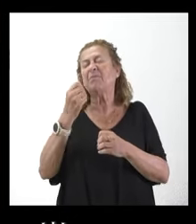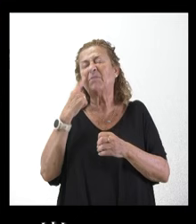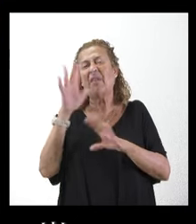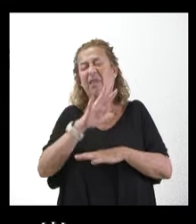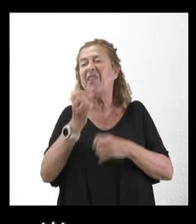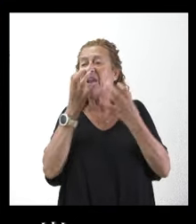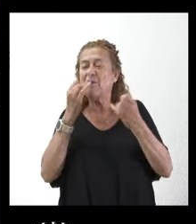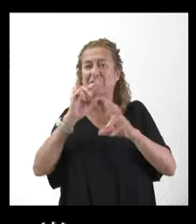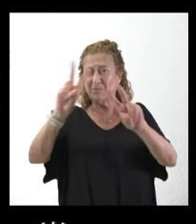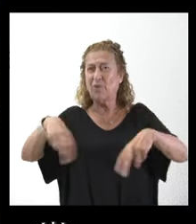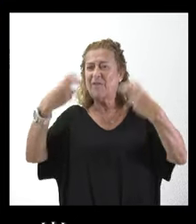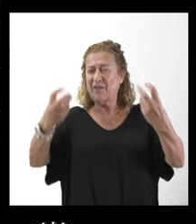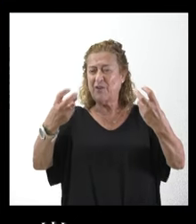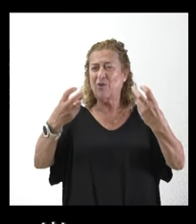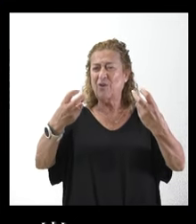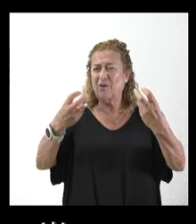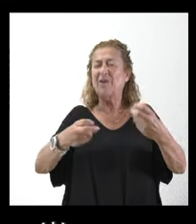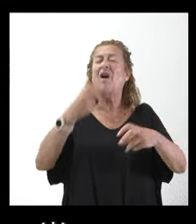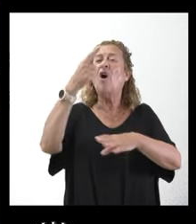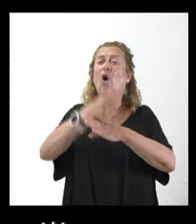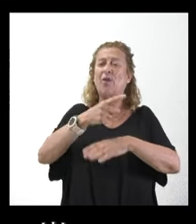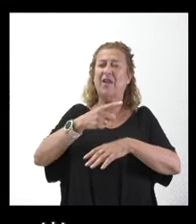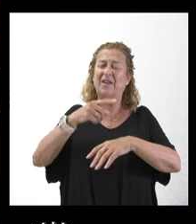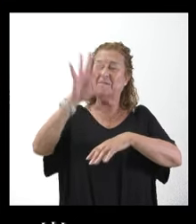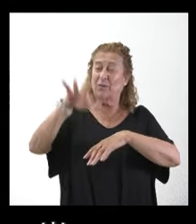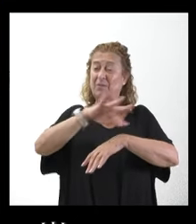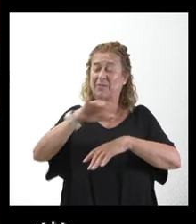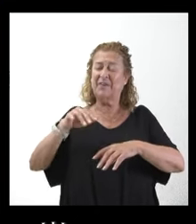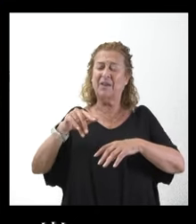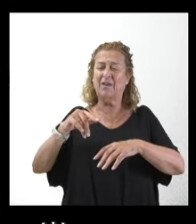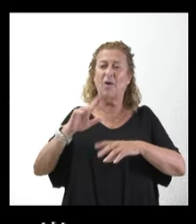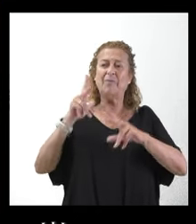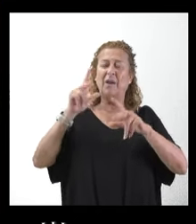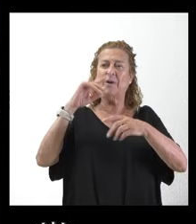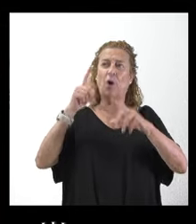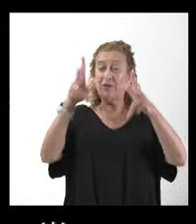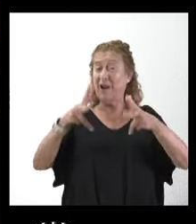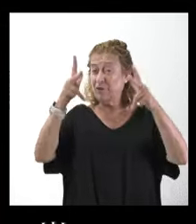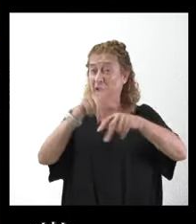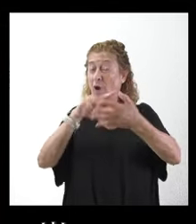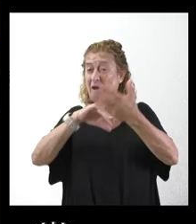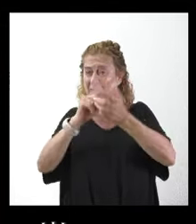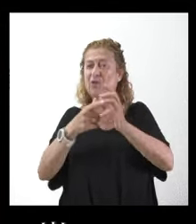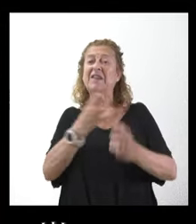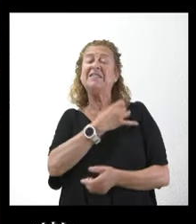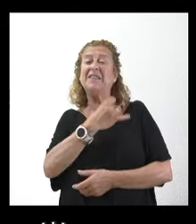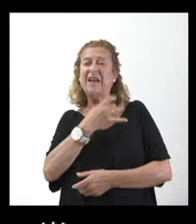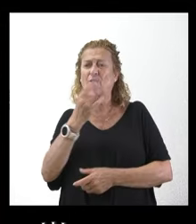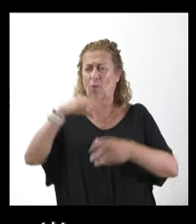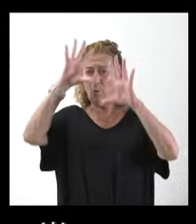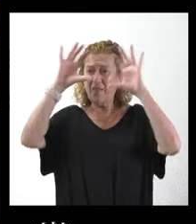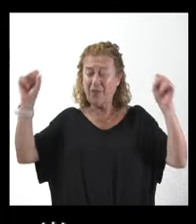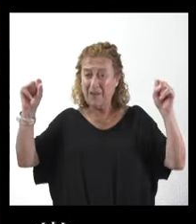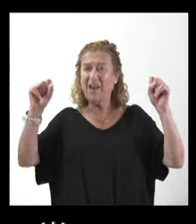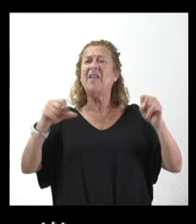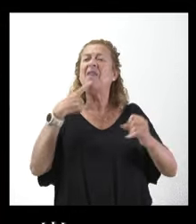sobre la modificación de la orden que regula los horarios de los establecimientos hosteleros, el sindicato o la Asociación de Guardias Civiles, Jucil,